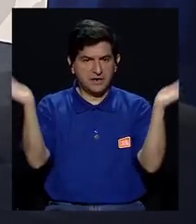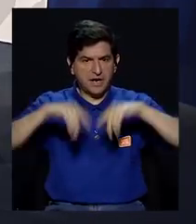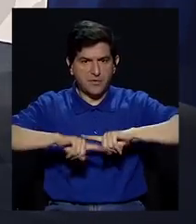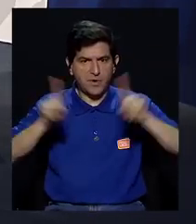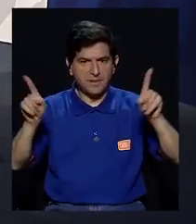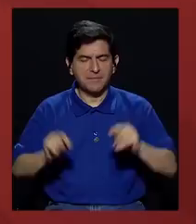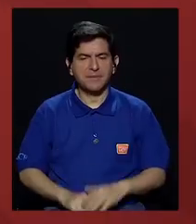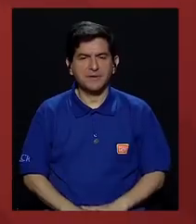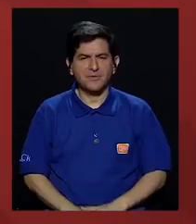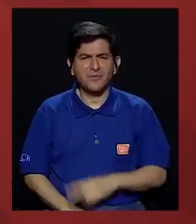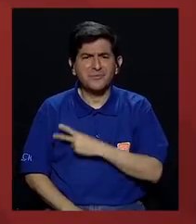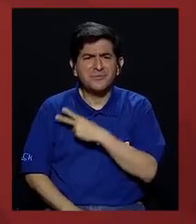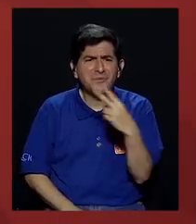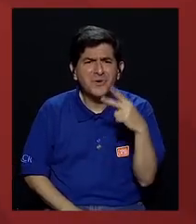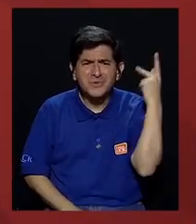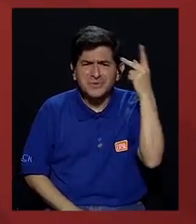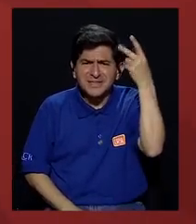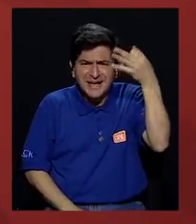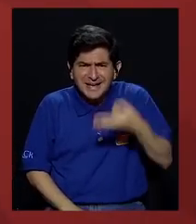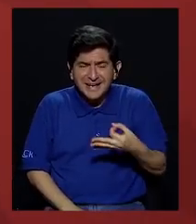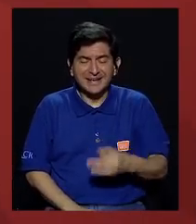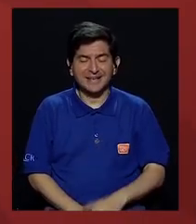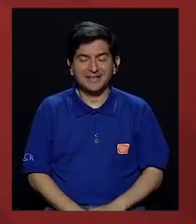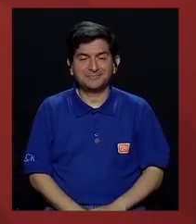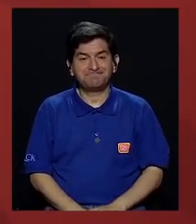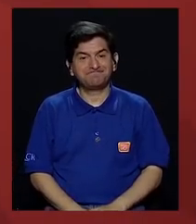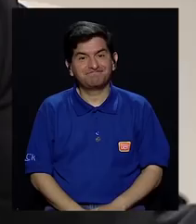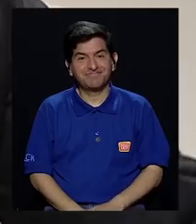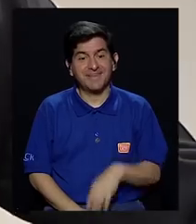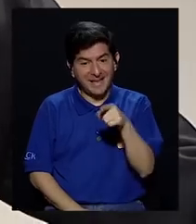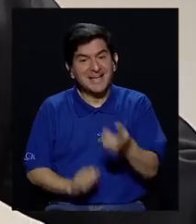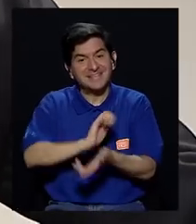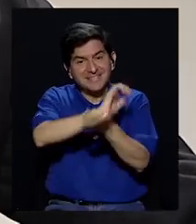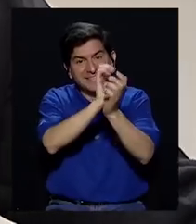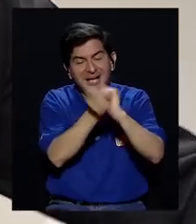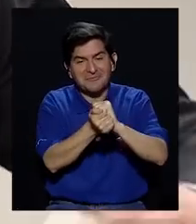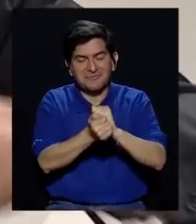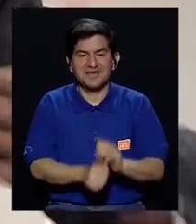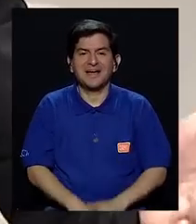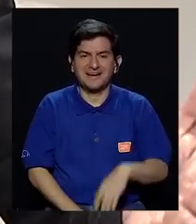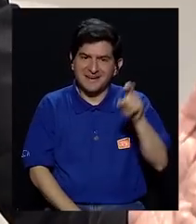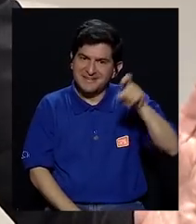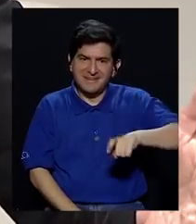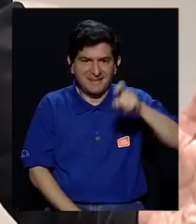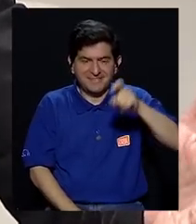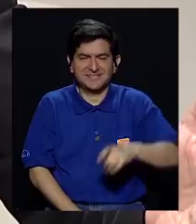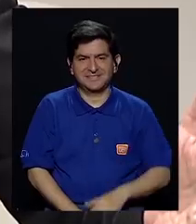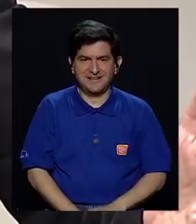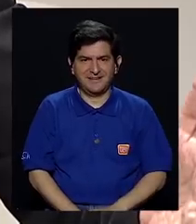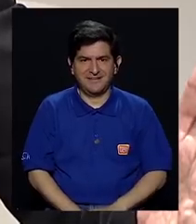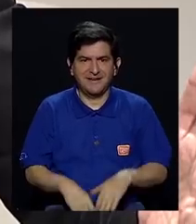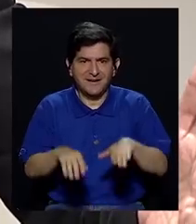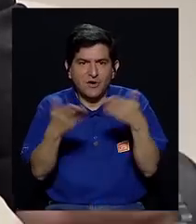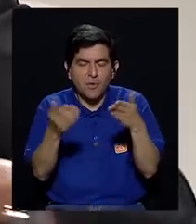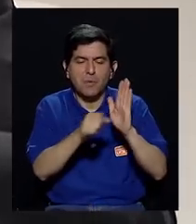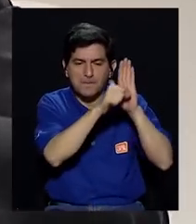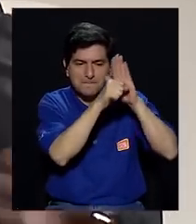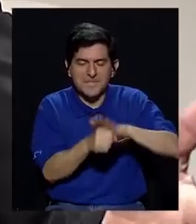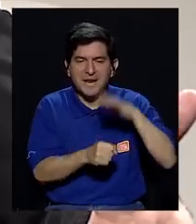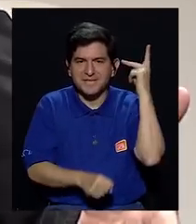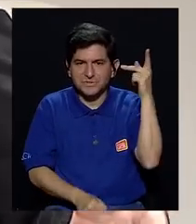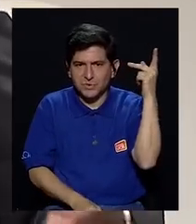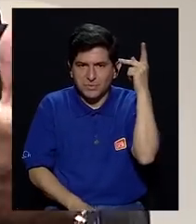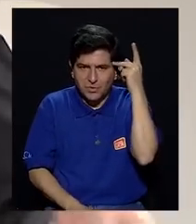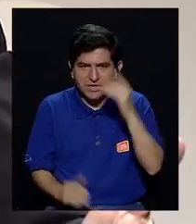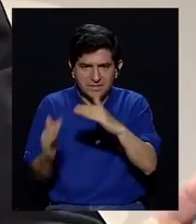señalarlo. Habrá voluntad política para eso. Bueno, es que esa voluntad política tiene que ser doblada con presión